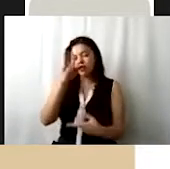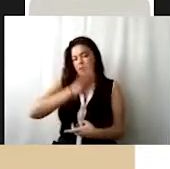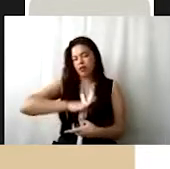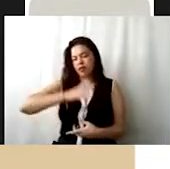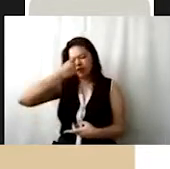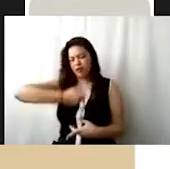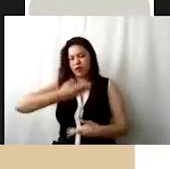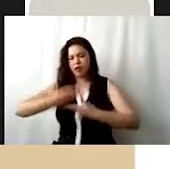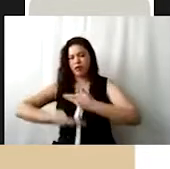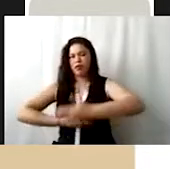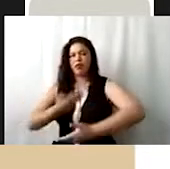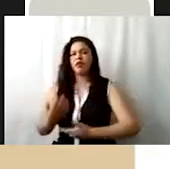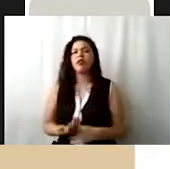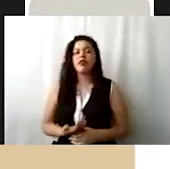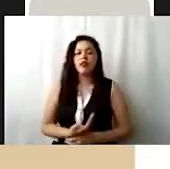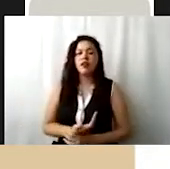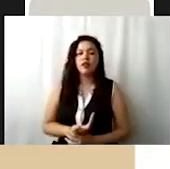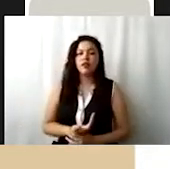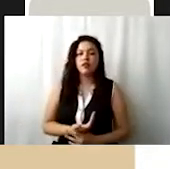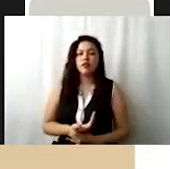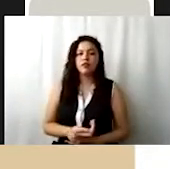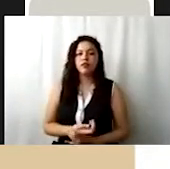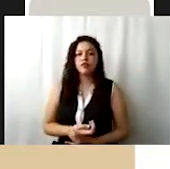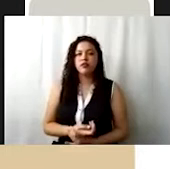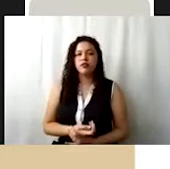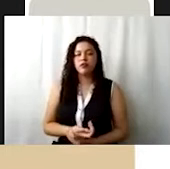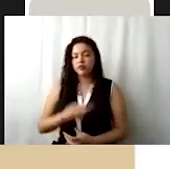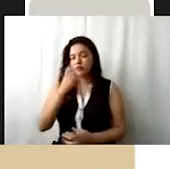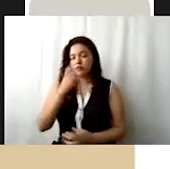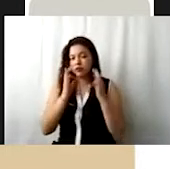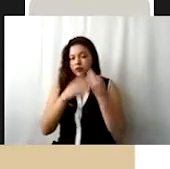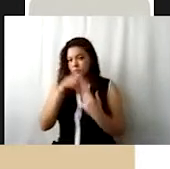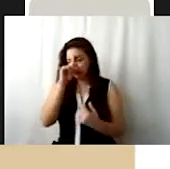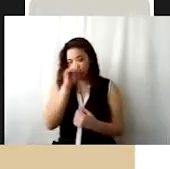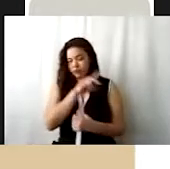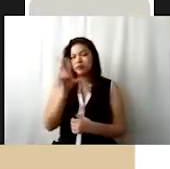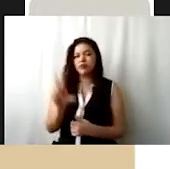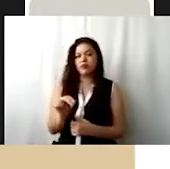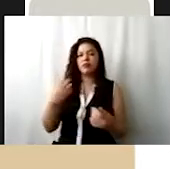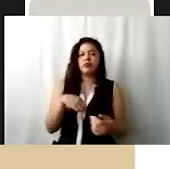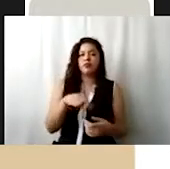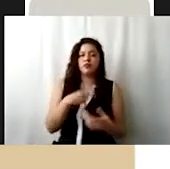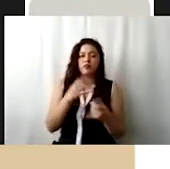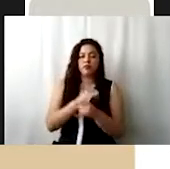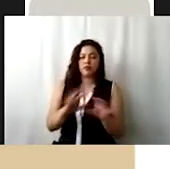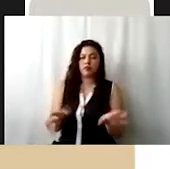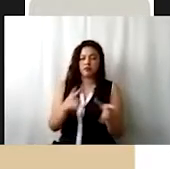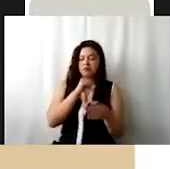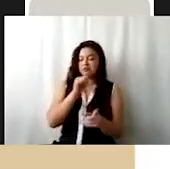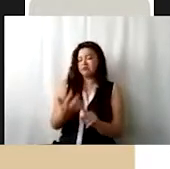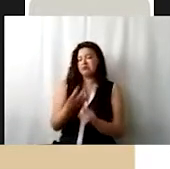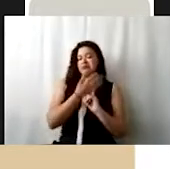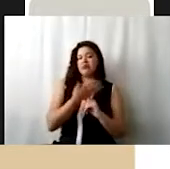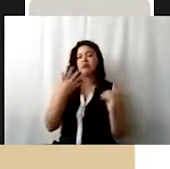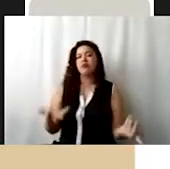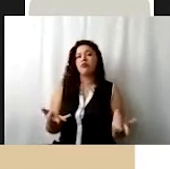otorgar. La forma incorrecta o la que no se sugiere, porque realmente no nos da como mucha información y aparte se ve